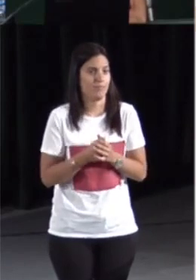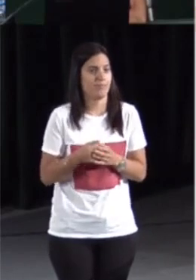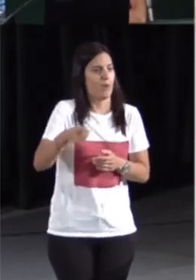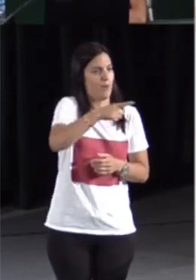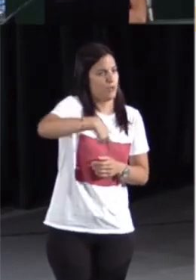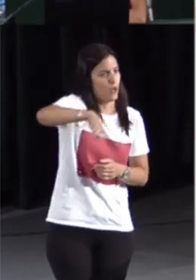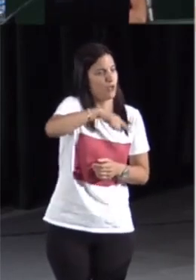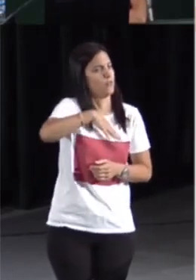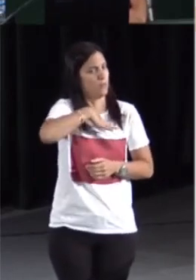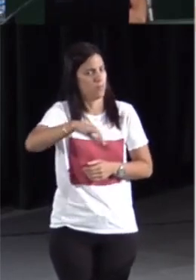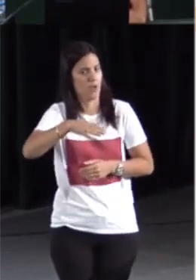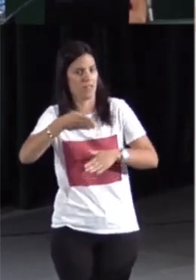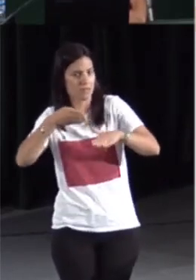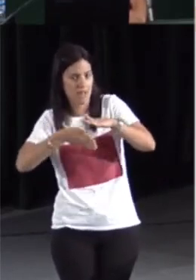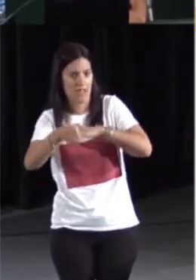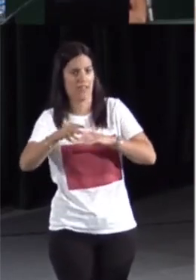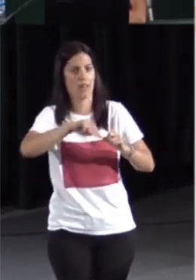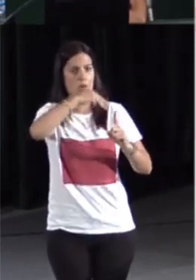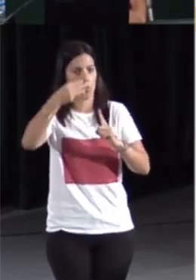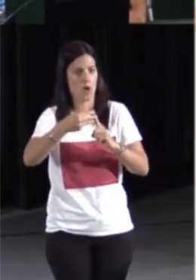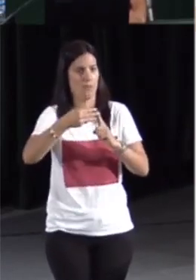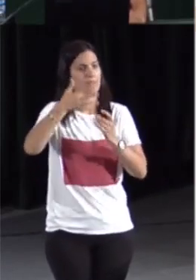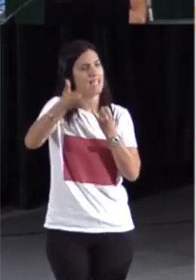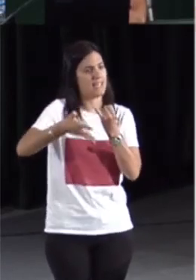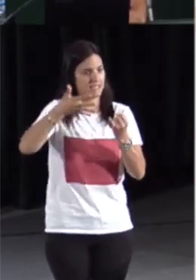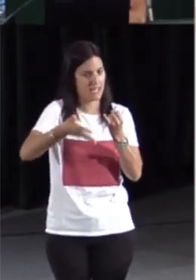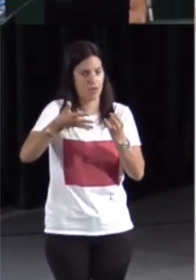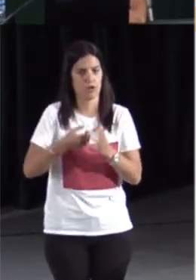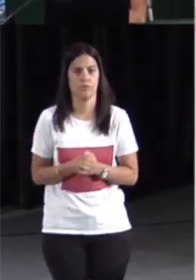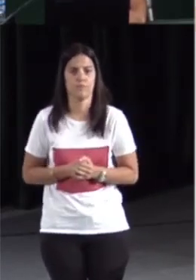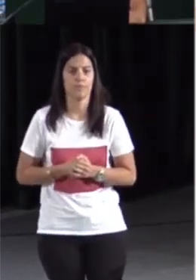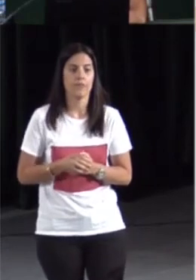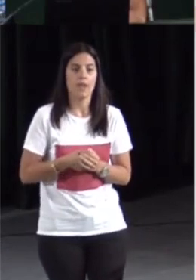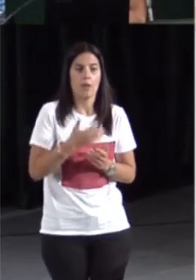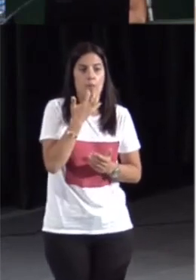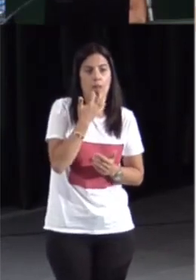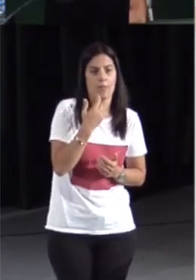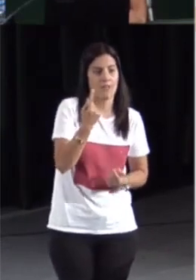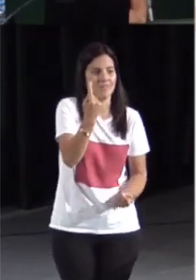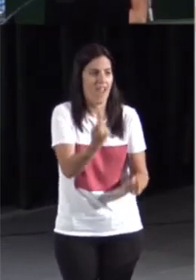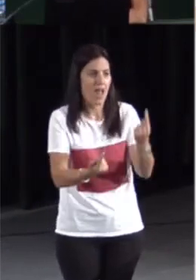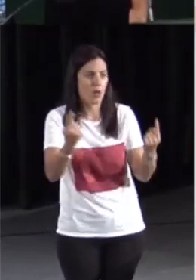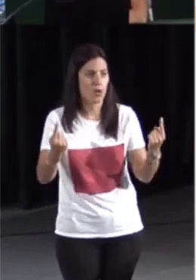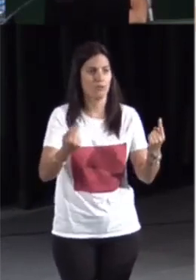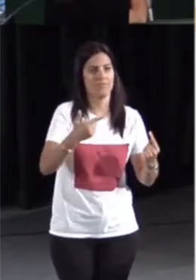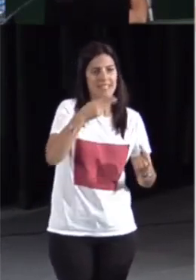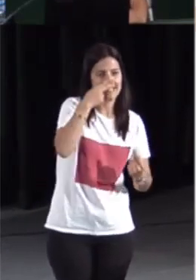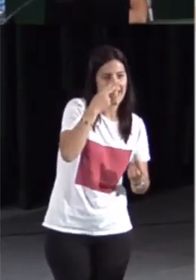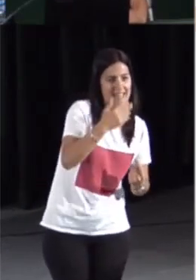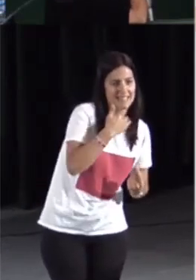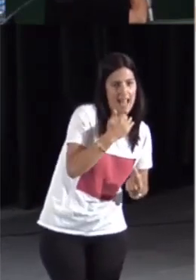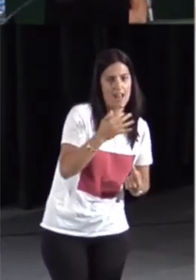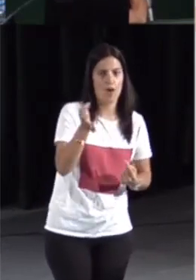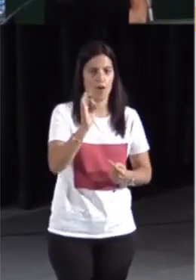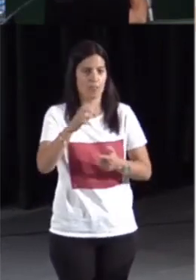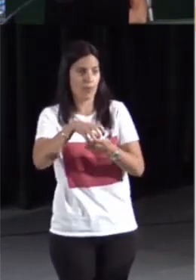Queremos animaros a que exploreéis si uséis la página y, además, si encontráis algún error de anotación, algún fallo